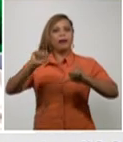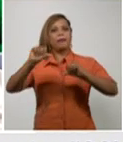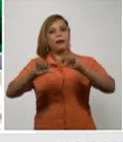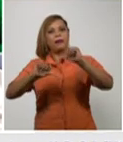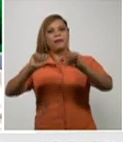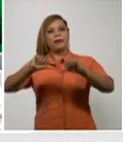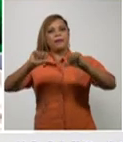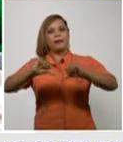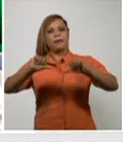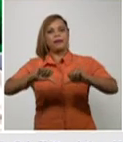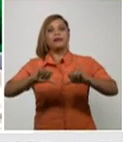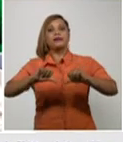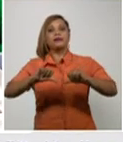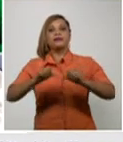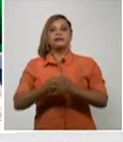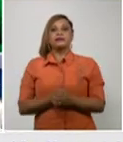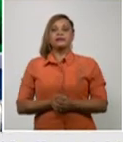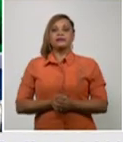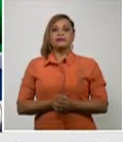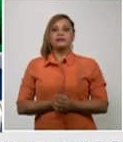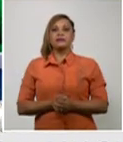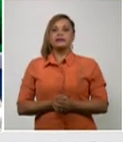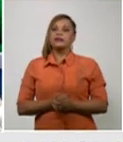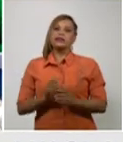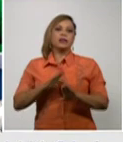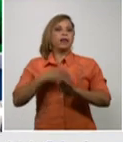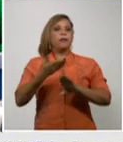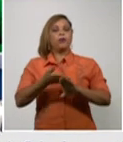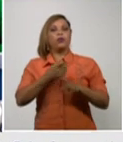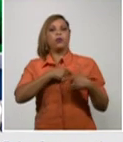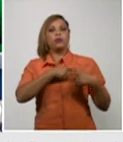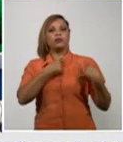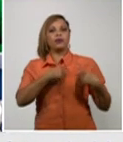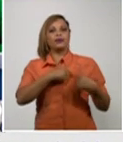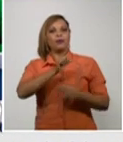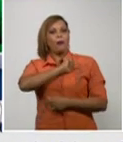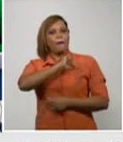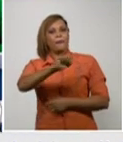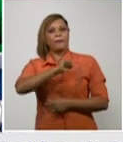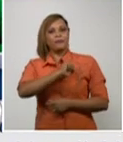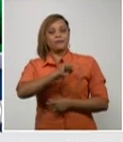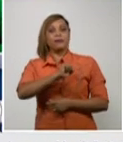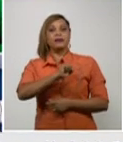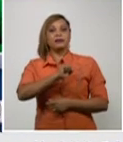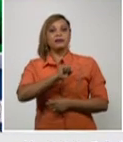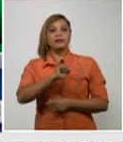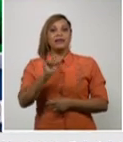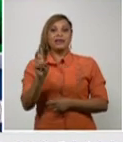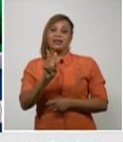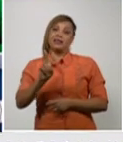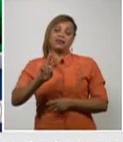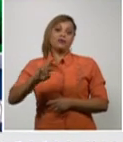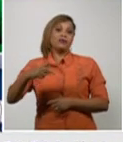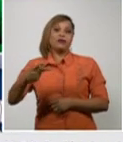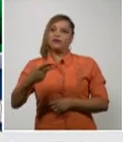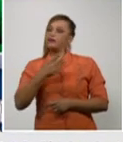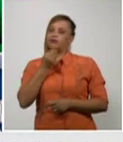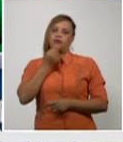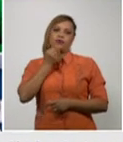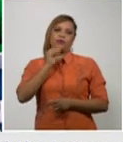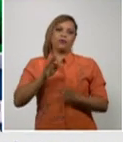y hemogasométrico, hizo una parada cardíaca en su historia, que ya en esta segunda ocasión no fue posible